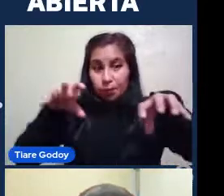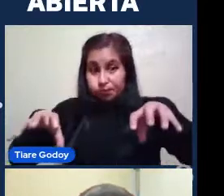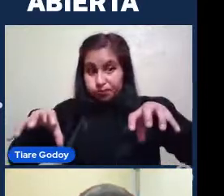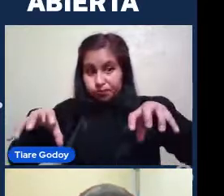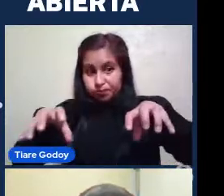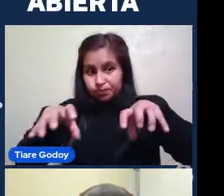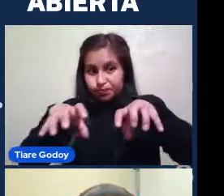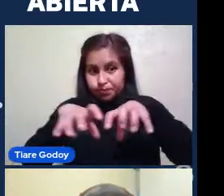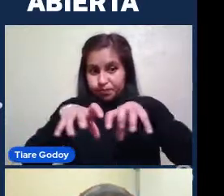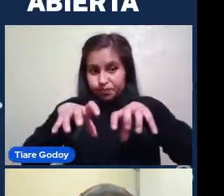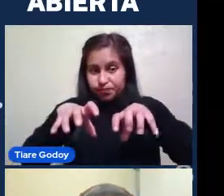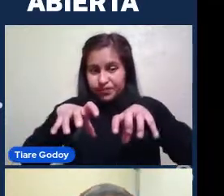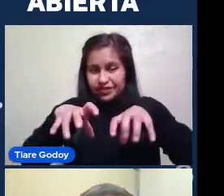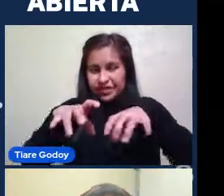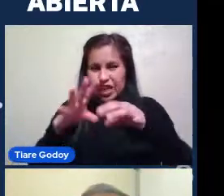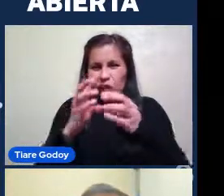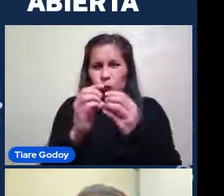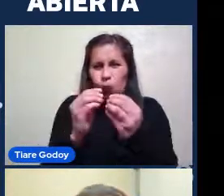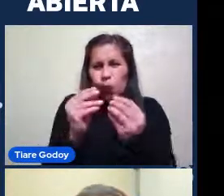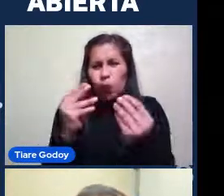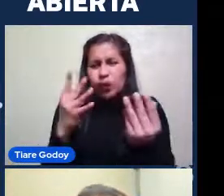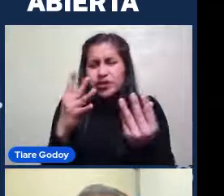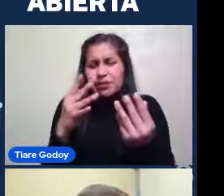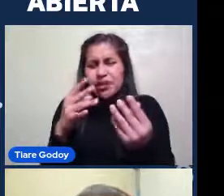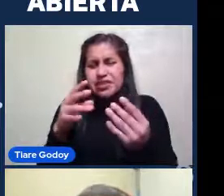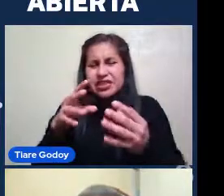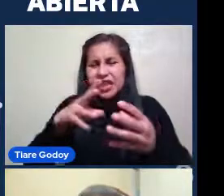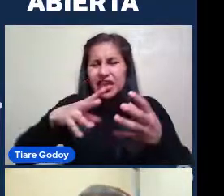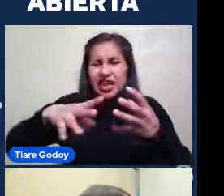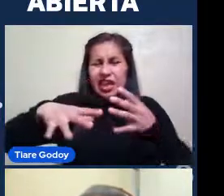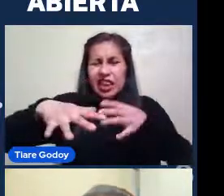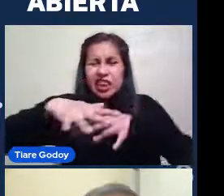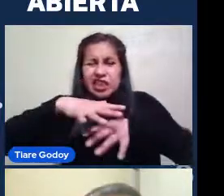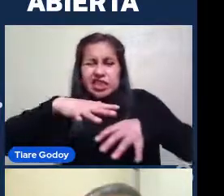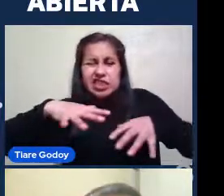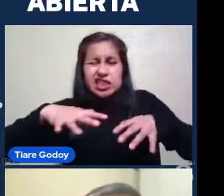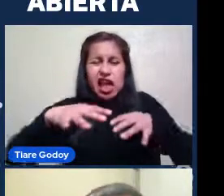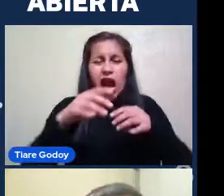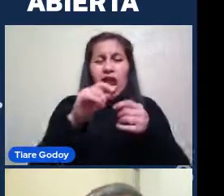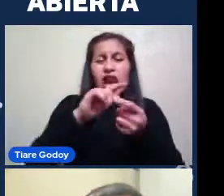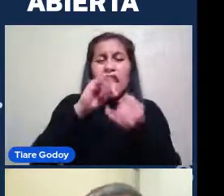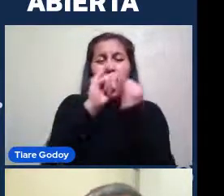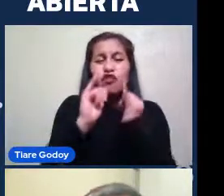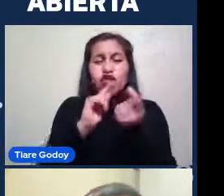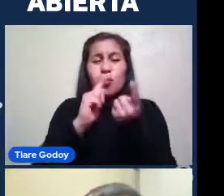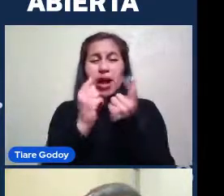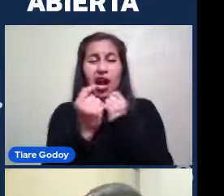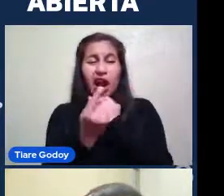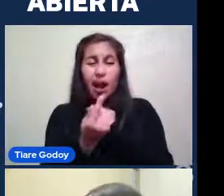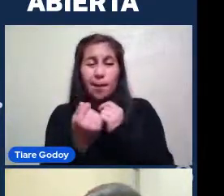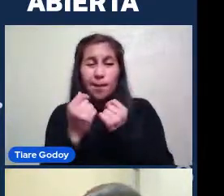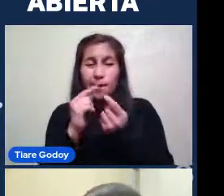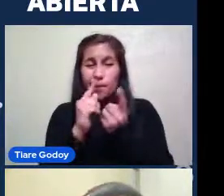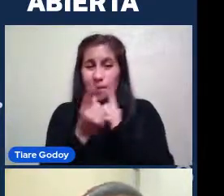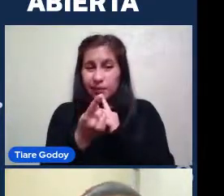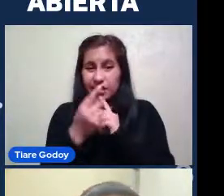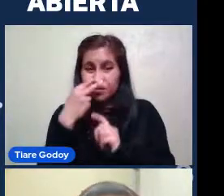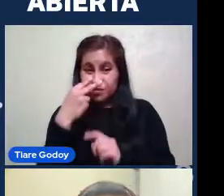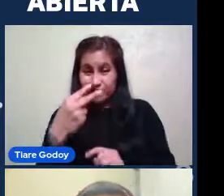Cambiamos De punto de vista Y ahí vemos Otra imagen Real De galaxias Que hemos visto En el universo